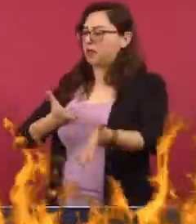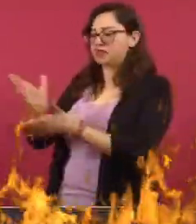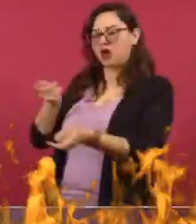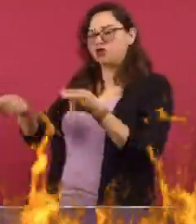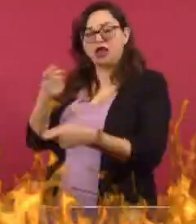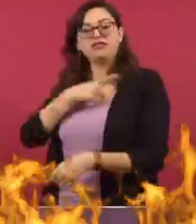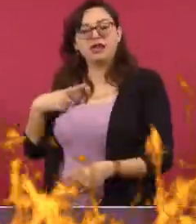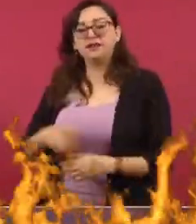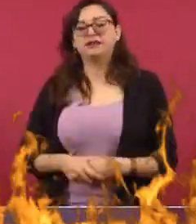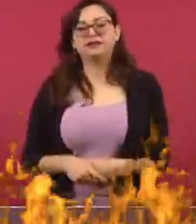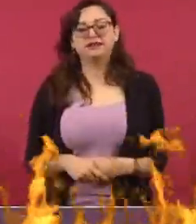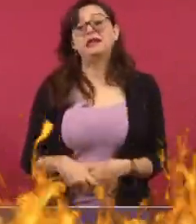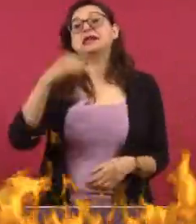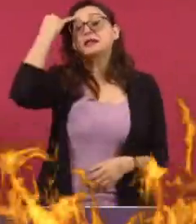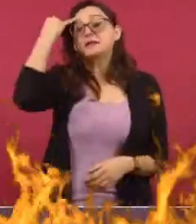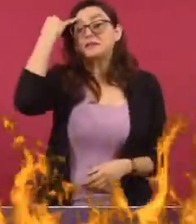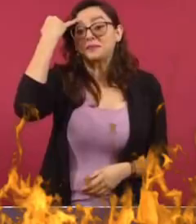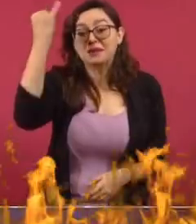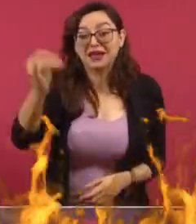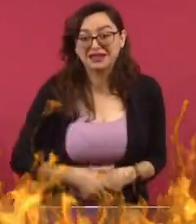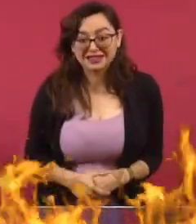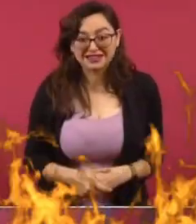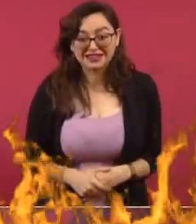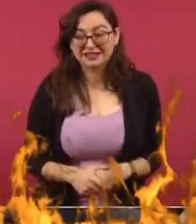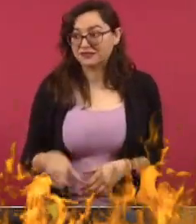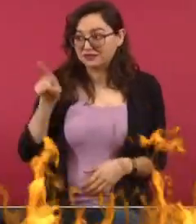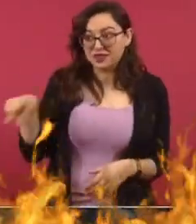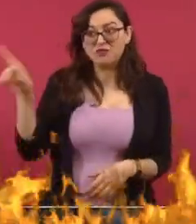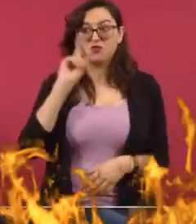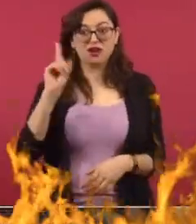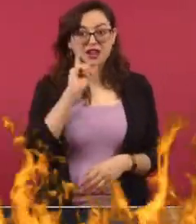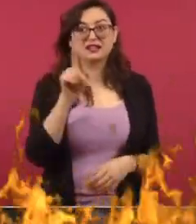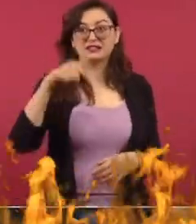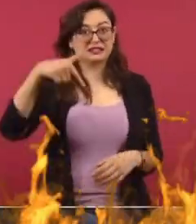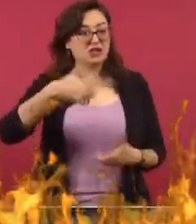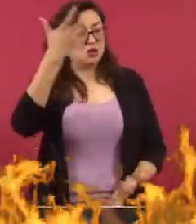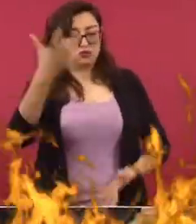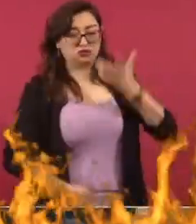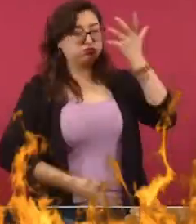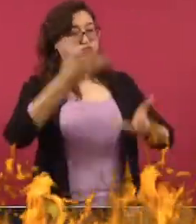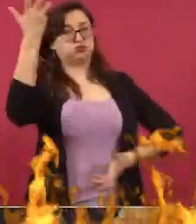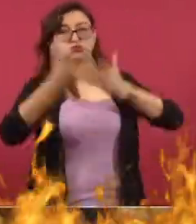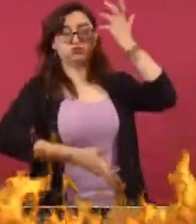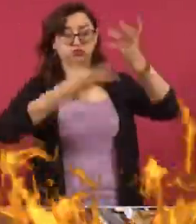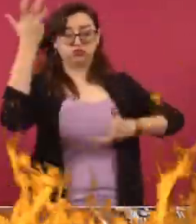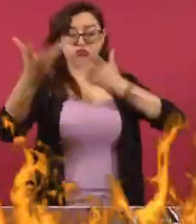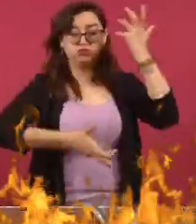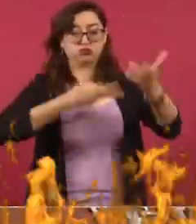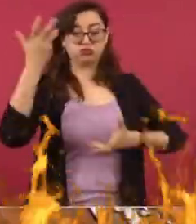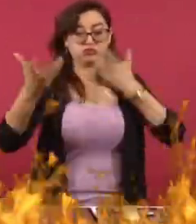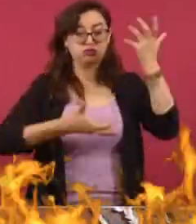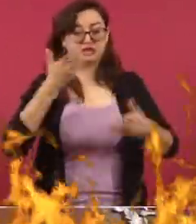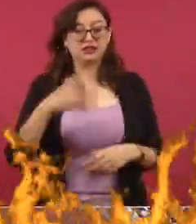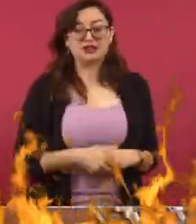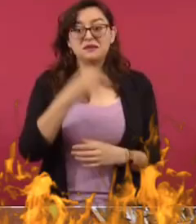logran quemar el palacio por las fotos o las imágenes del palacio en llamas.